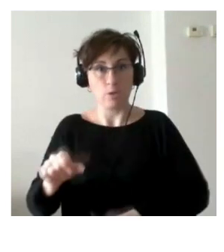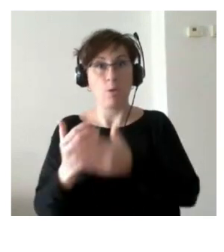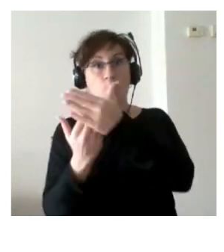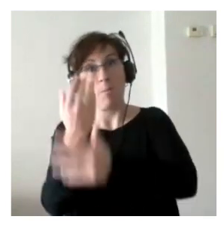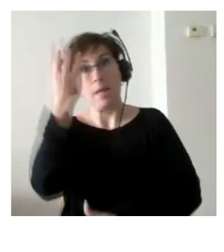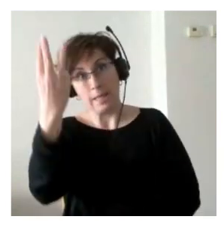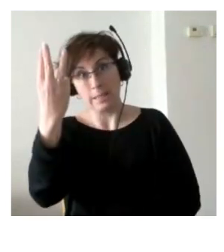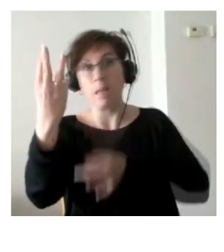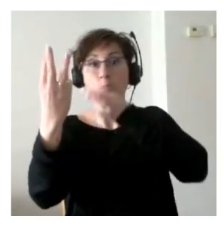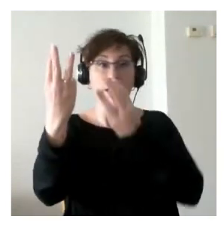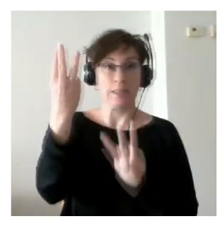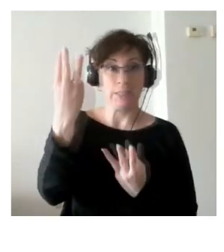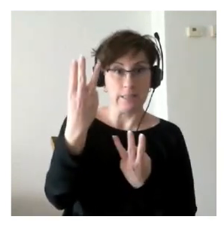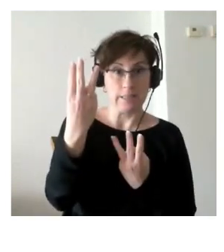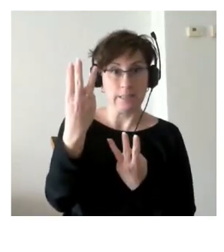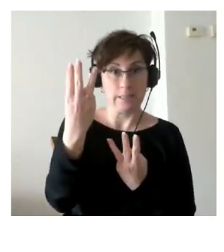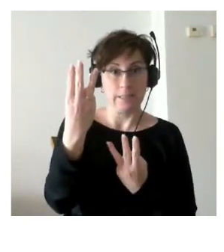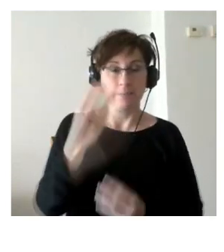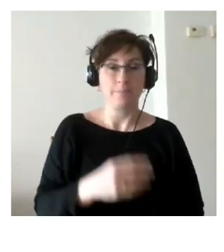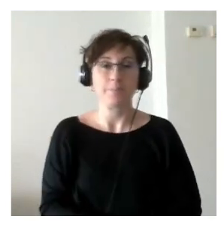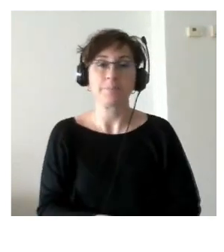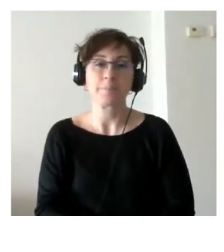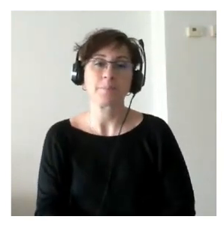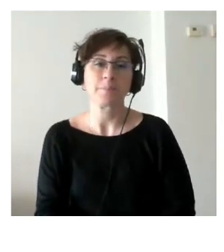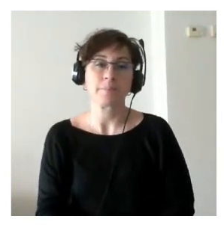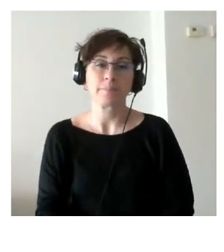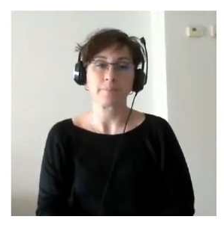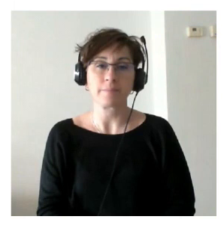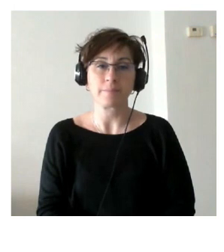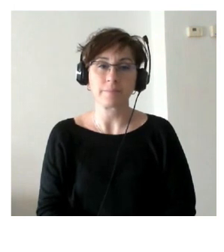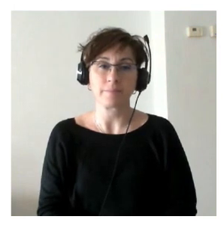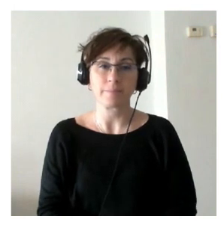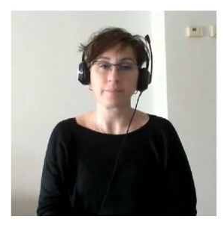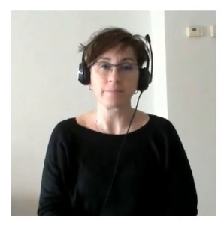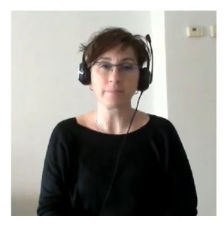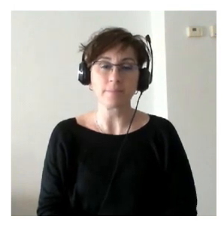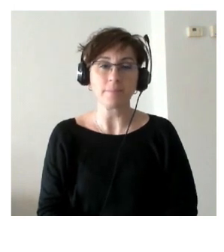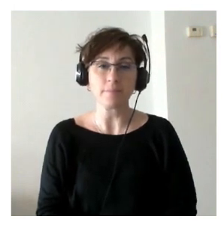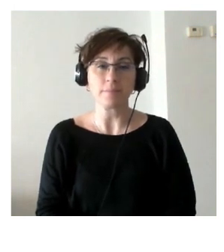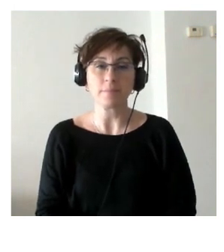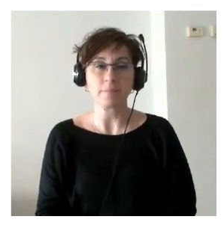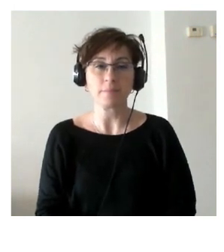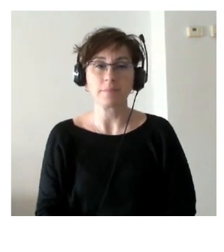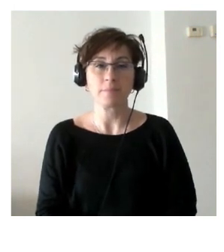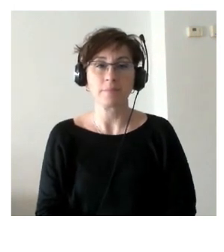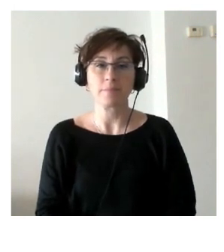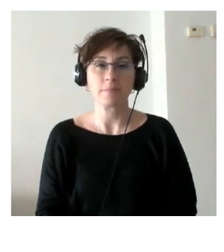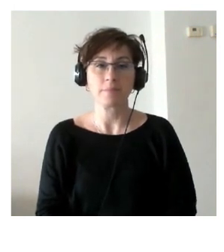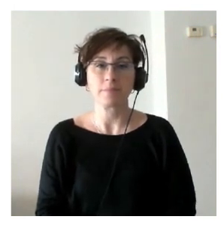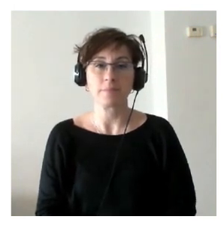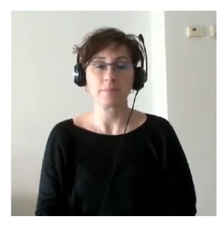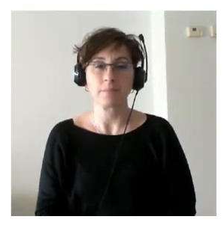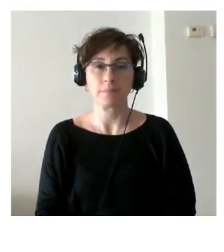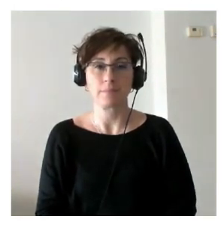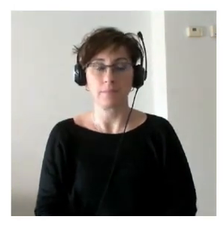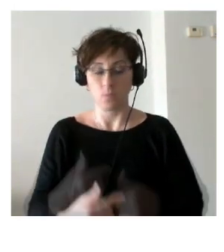y tres y tres por la tarde y y la verdad que es yo me encuentro con un señor mando